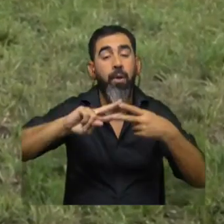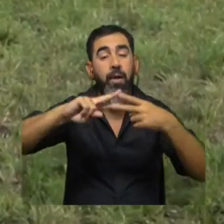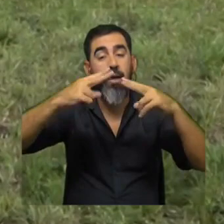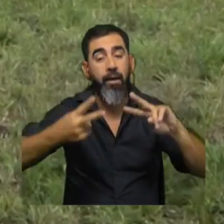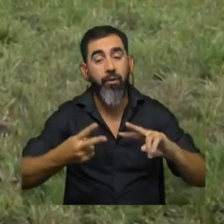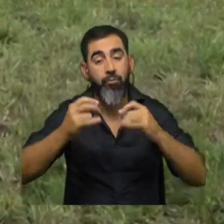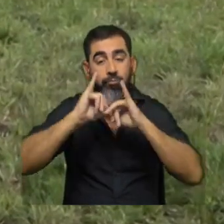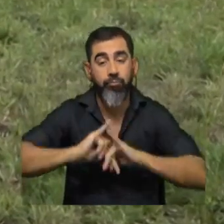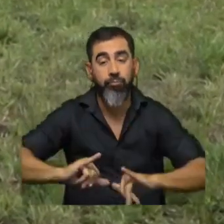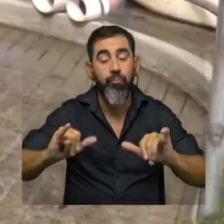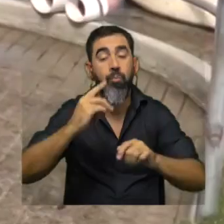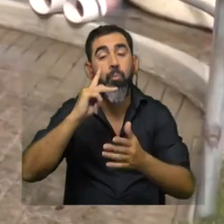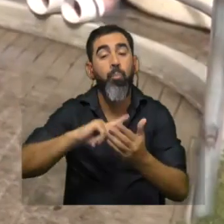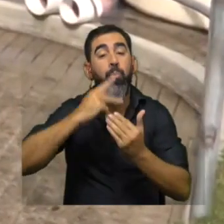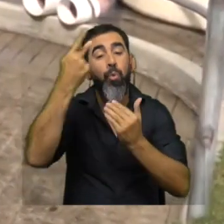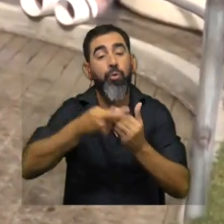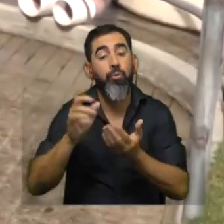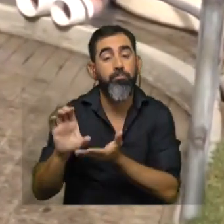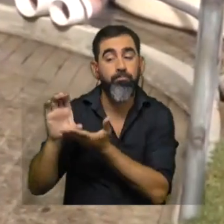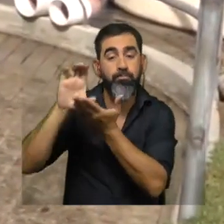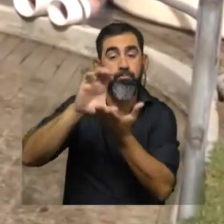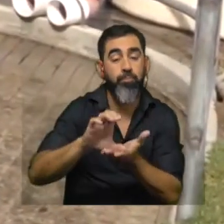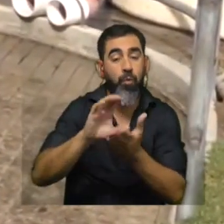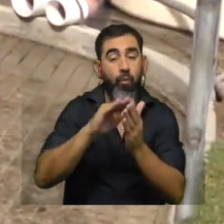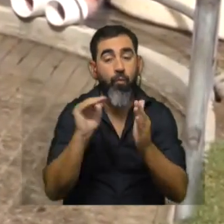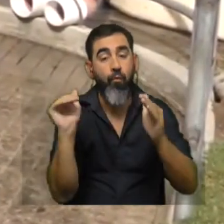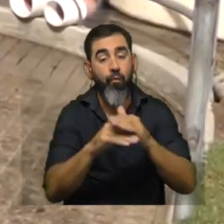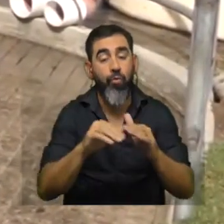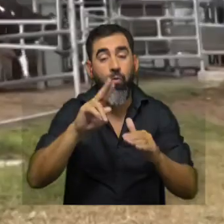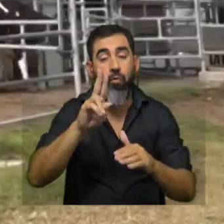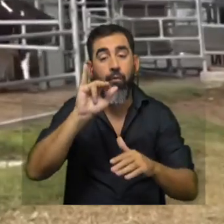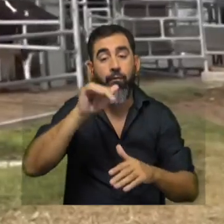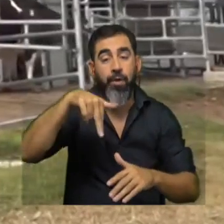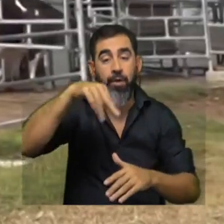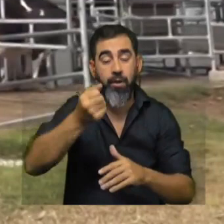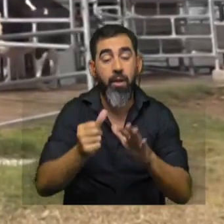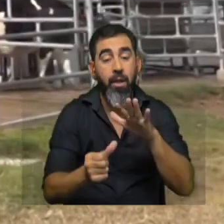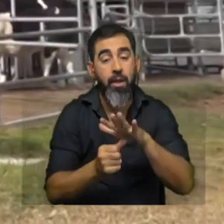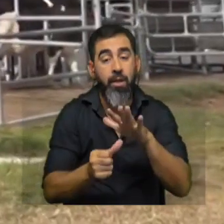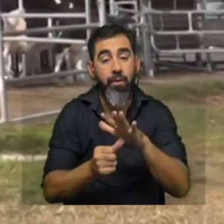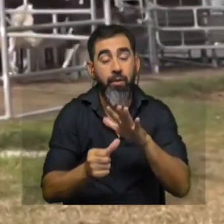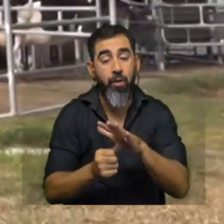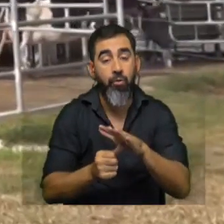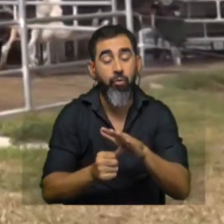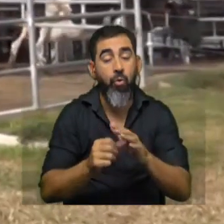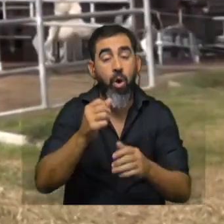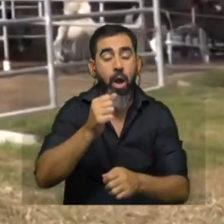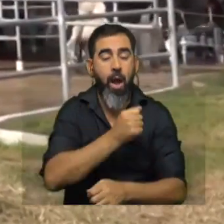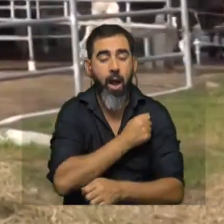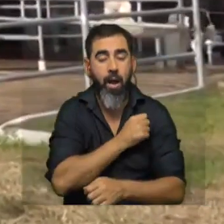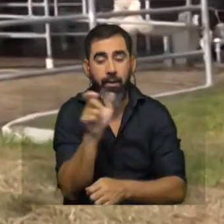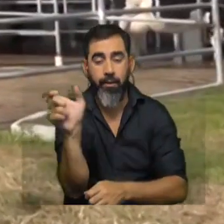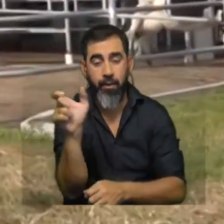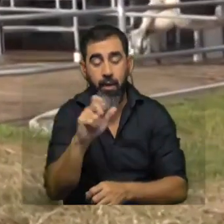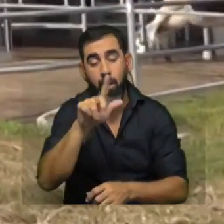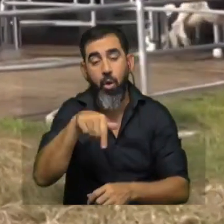el lanzamiento del primer proyecto, financiado por el Fondo María Viñas de Ani y liderado por los doctores Rodi Artigas y